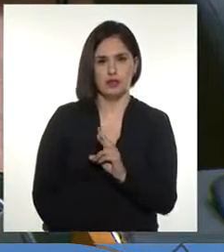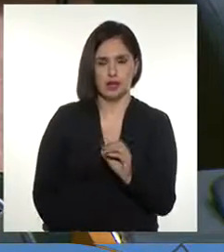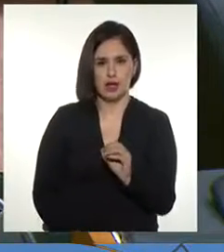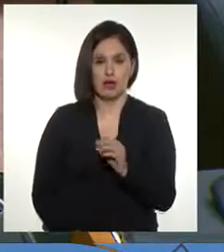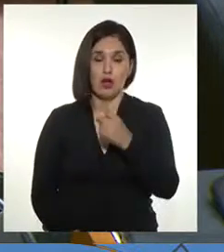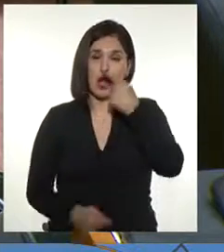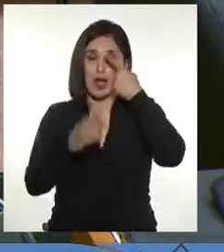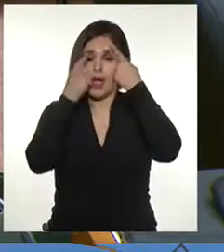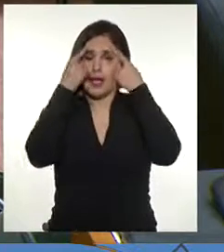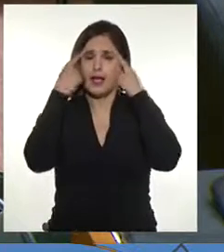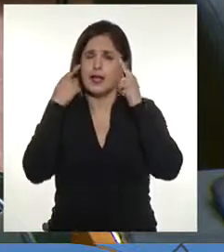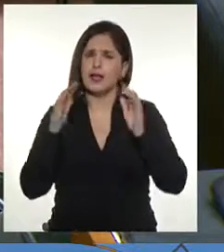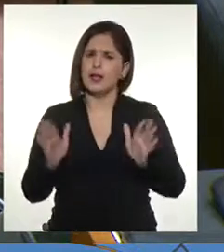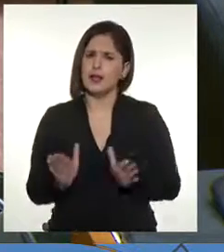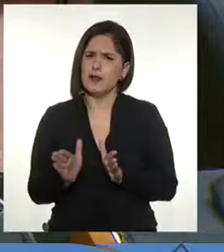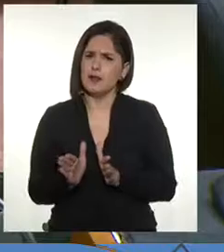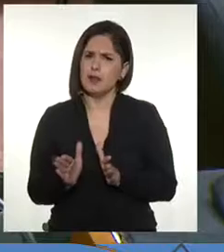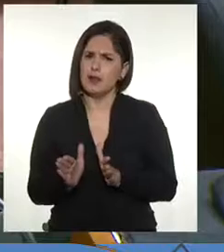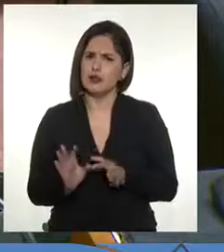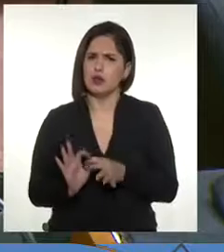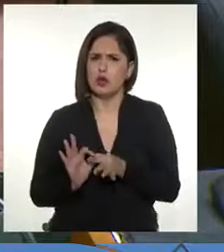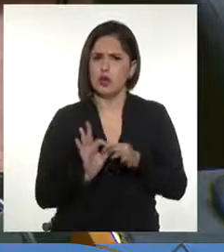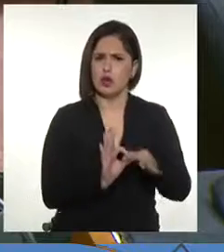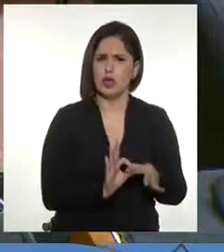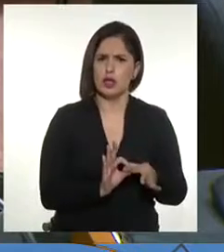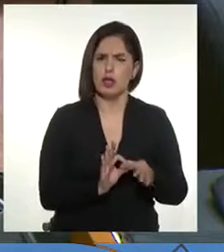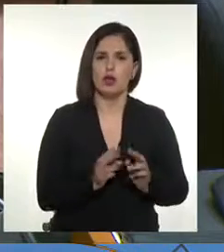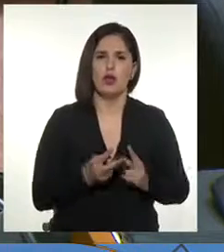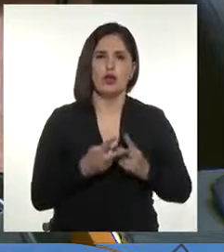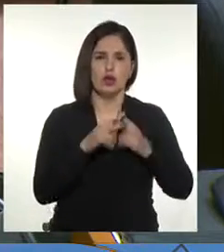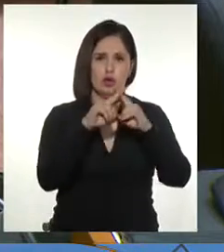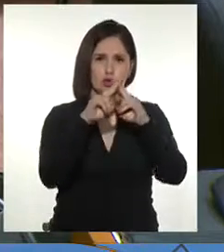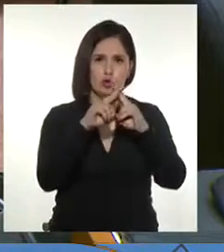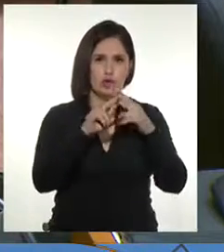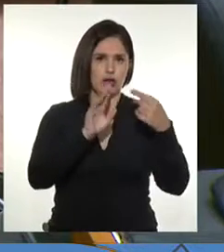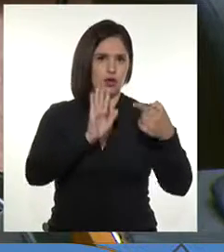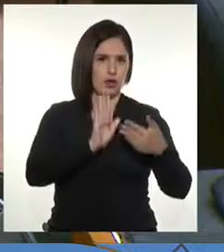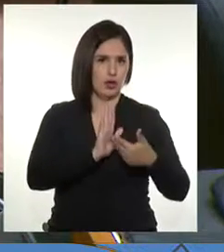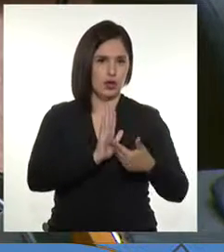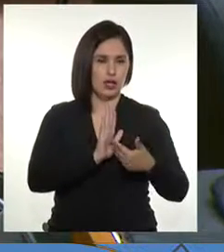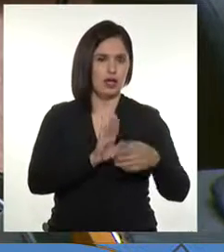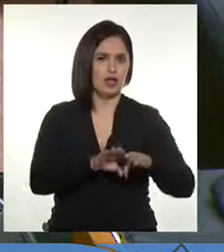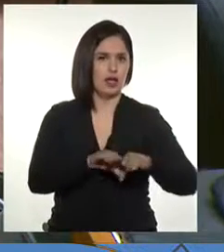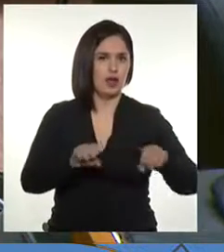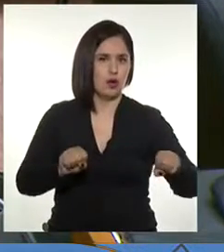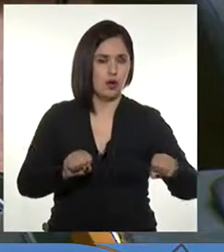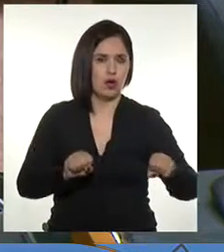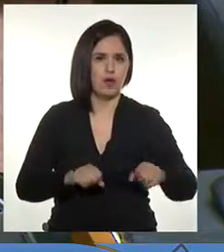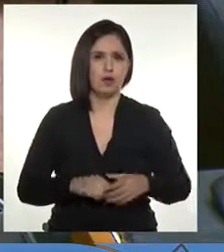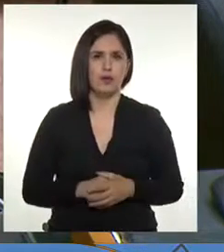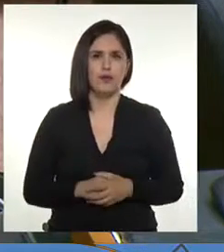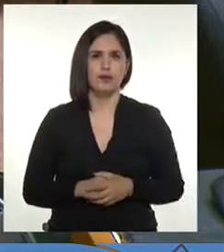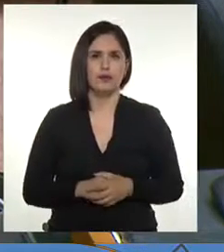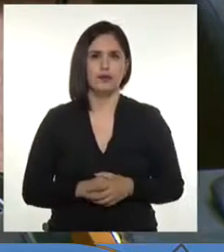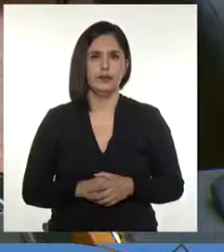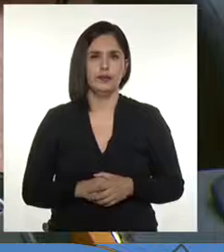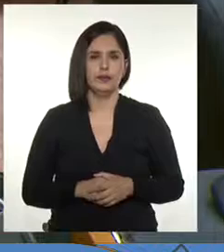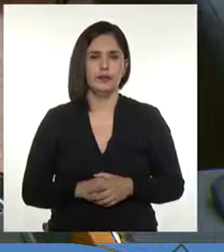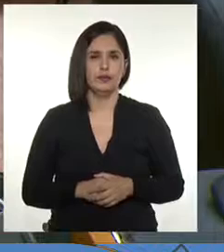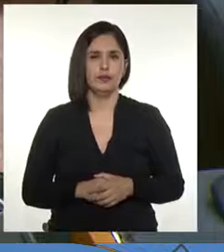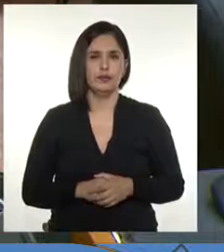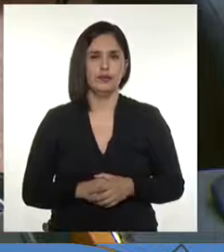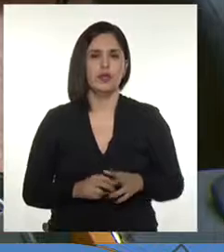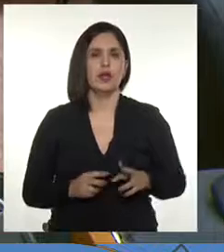esfuerzo unitario desde la oposición de construir a partir de esta política de acuerdos que surge desde la oposición la